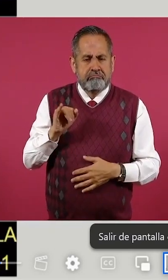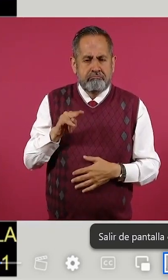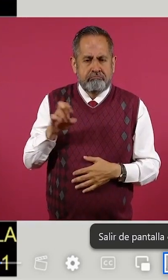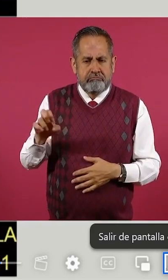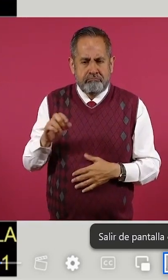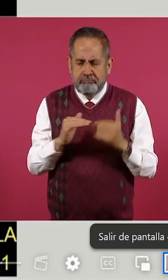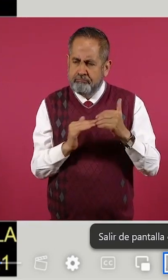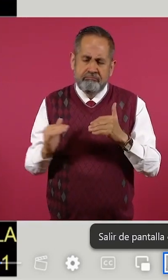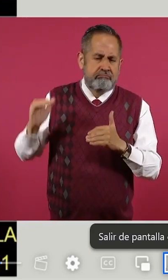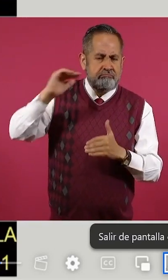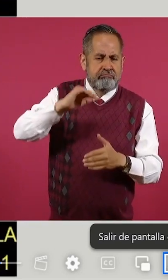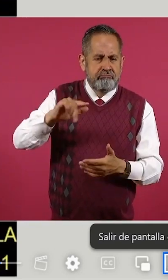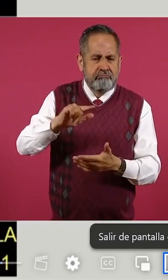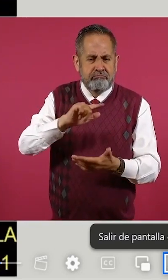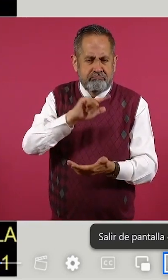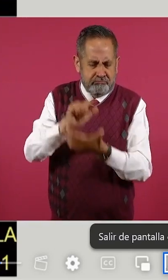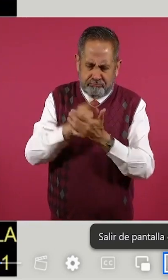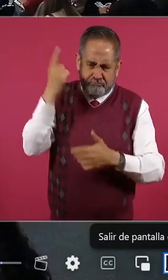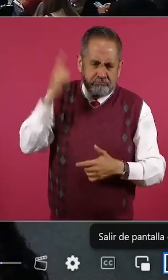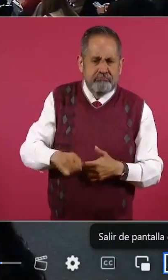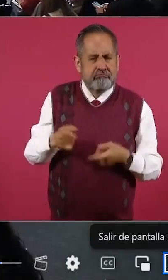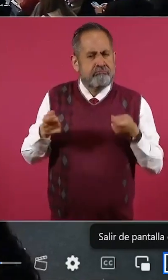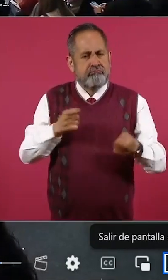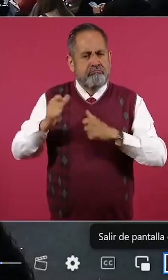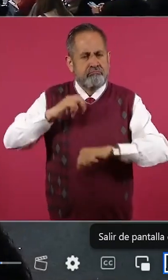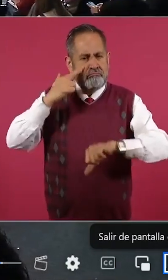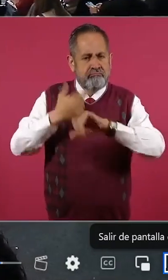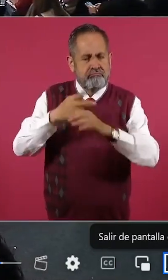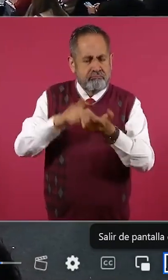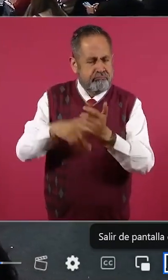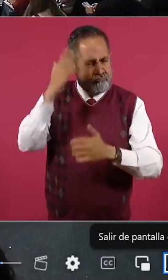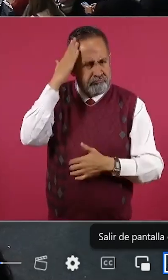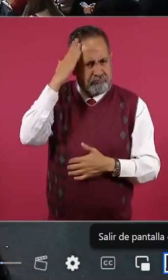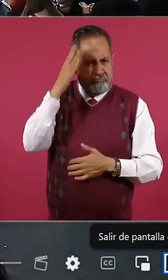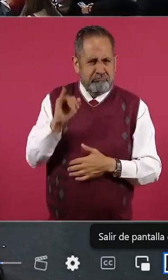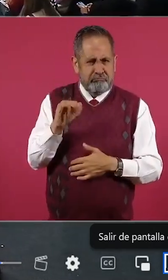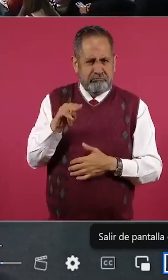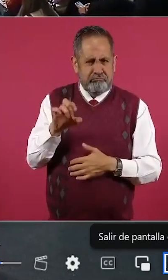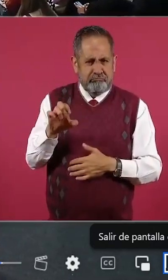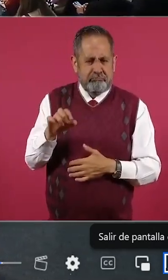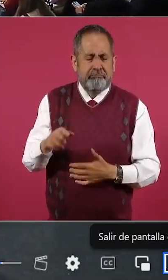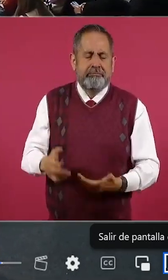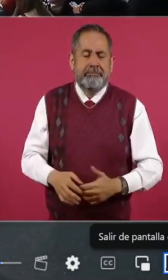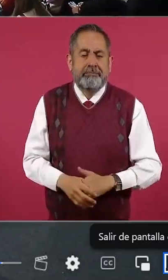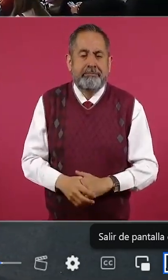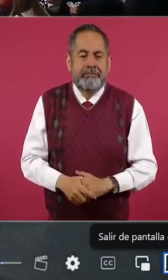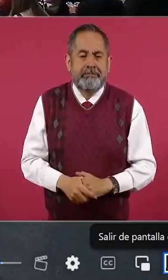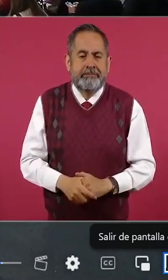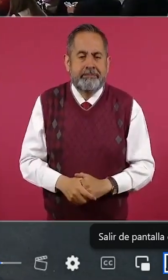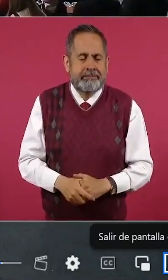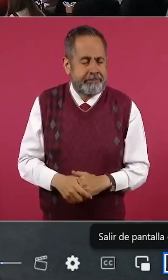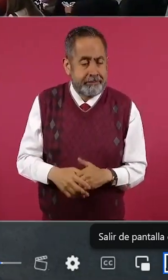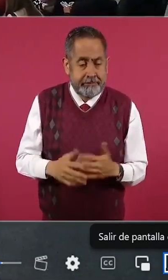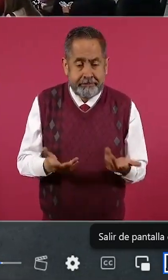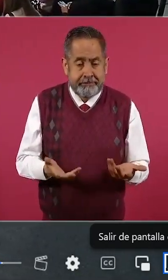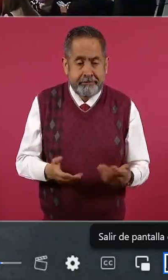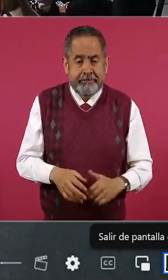por encima de las partes y haremos que se cumpla la ley, ni más ni menos. O sea, ya